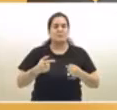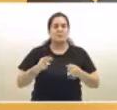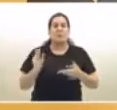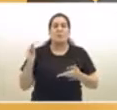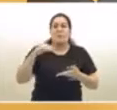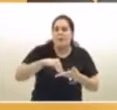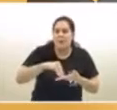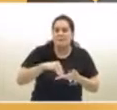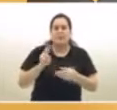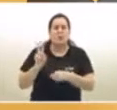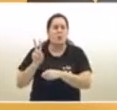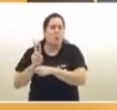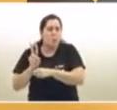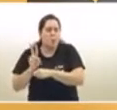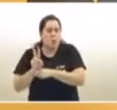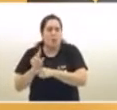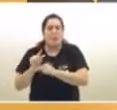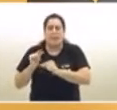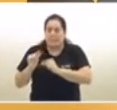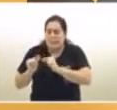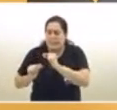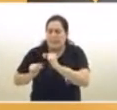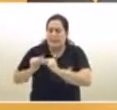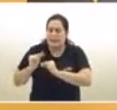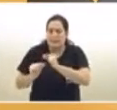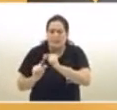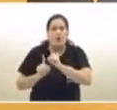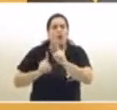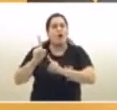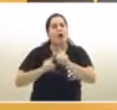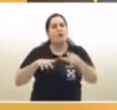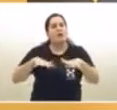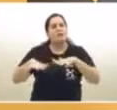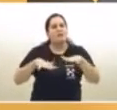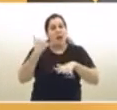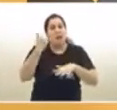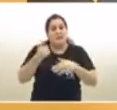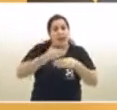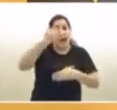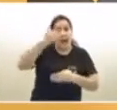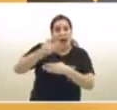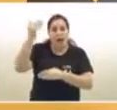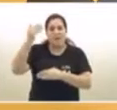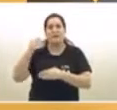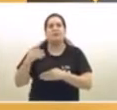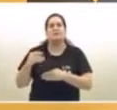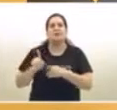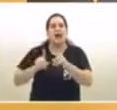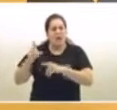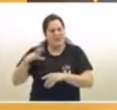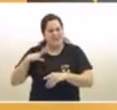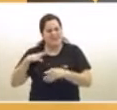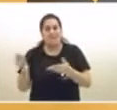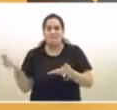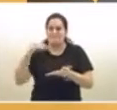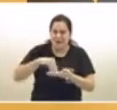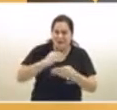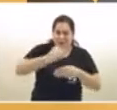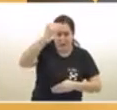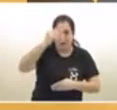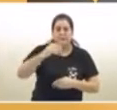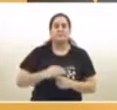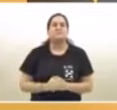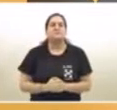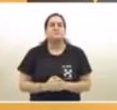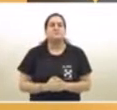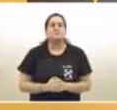y precaución algunas actividades que hoy ya están funcionando. En nuestro plan gradual e integral de puesta en marcha, han